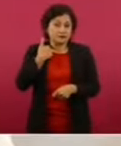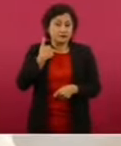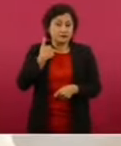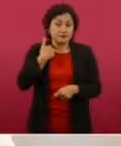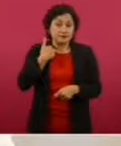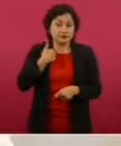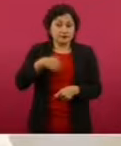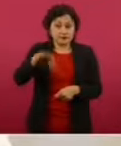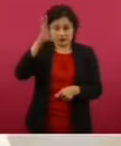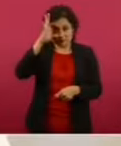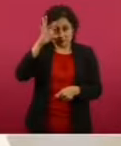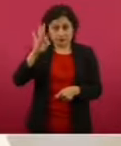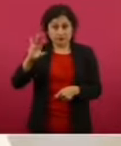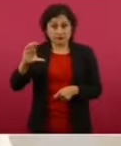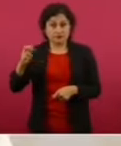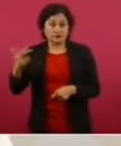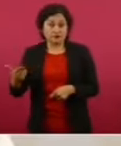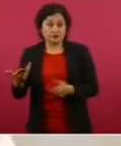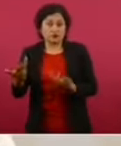García Luna.